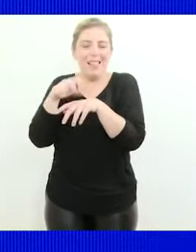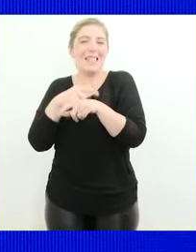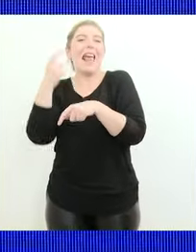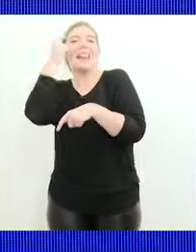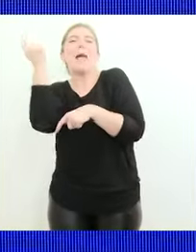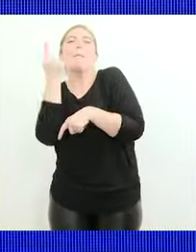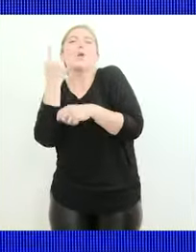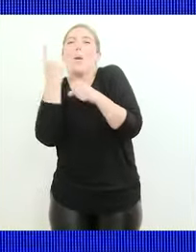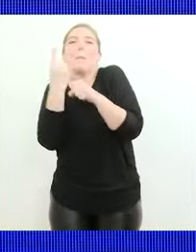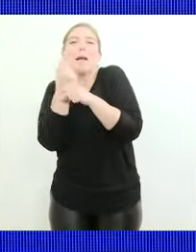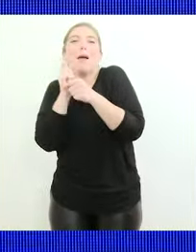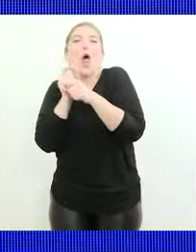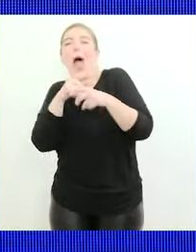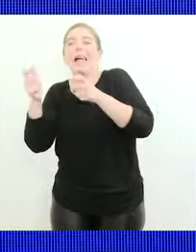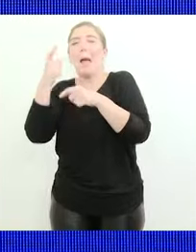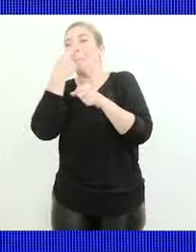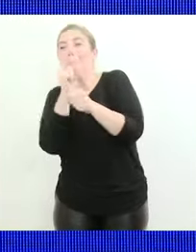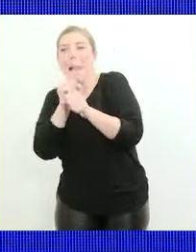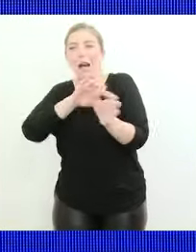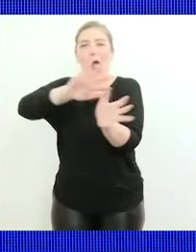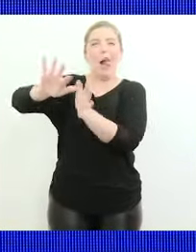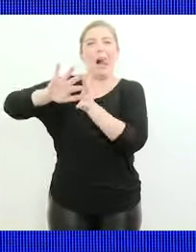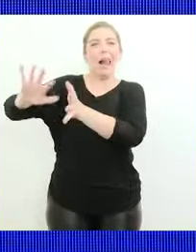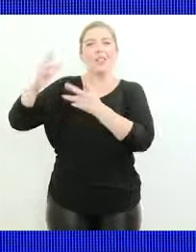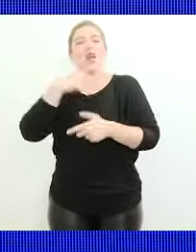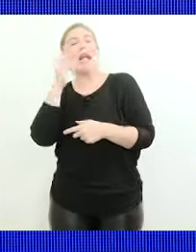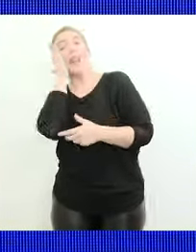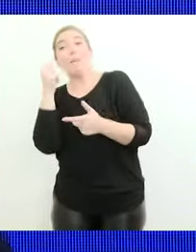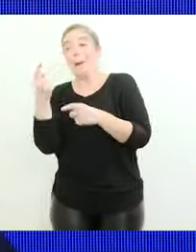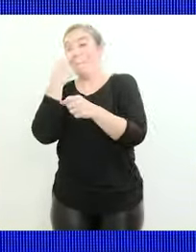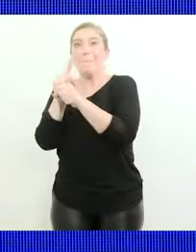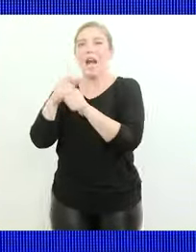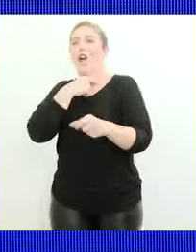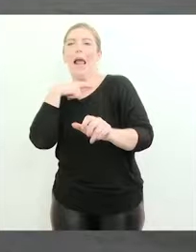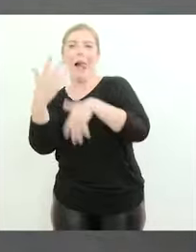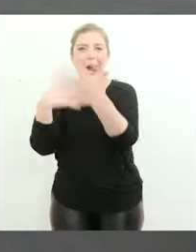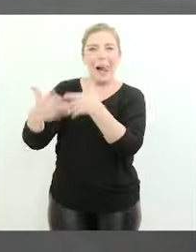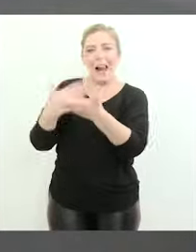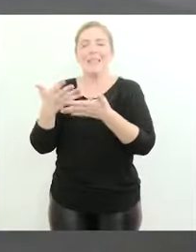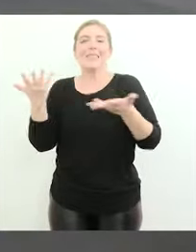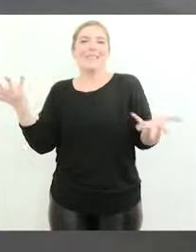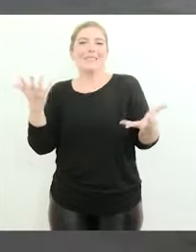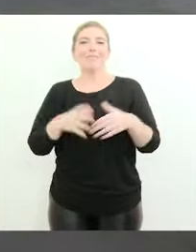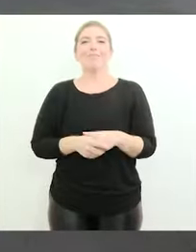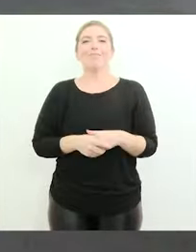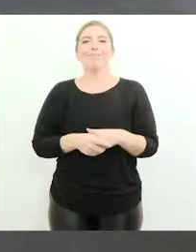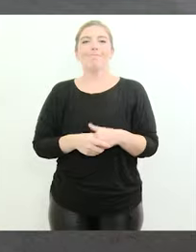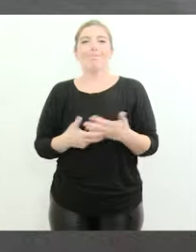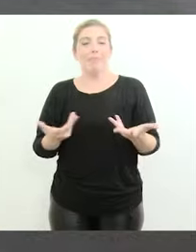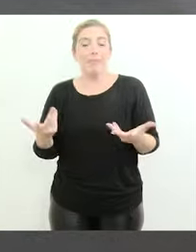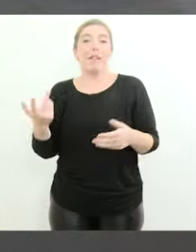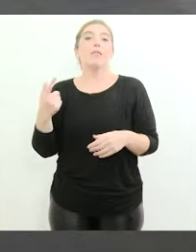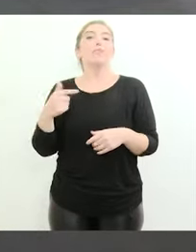10 minutos fueron peleando con el perro porque yo quería dormir y el perro tenía ganas de jugar pero no,